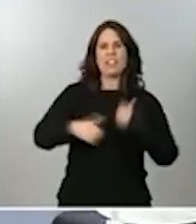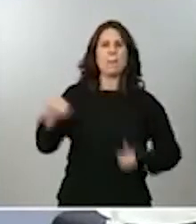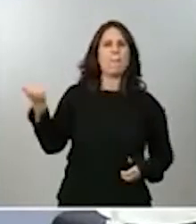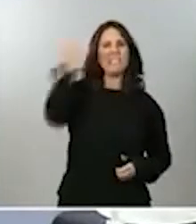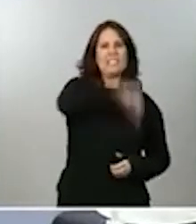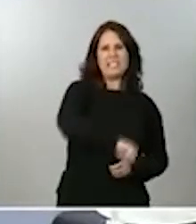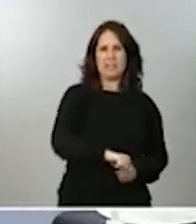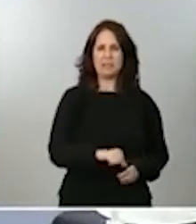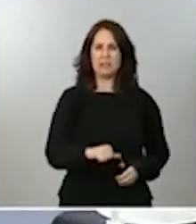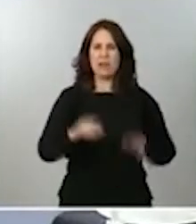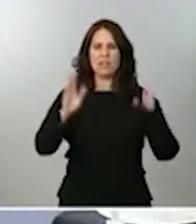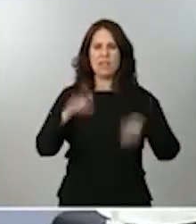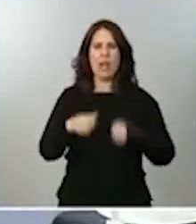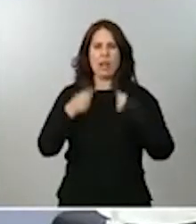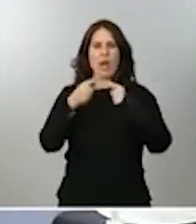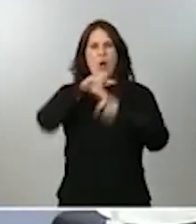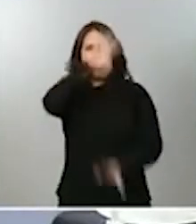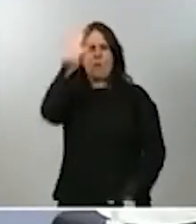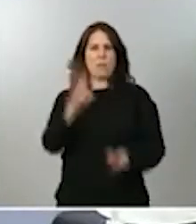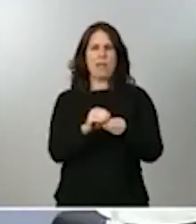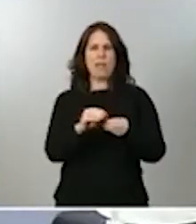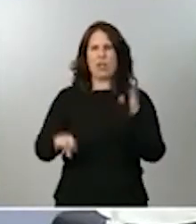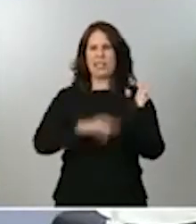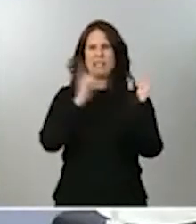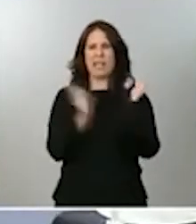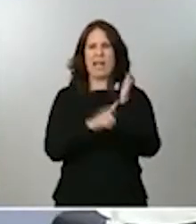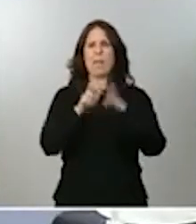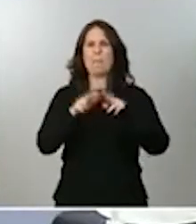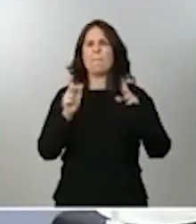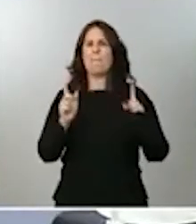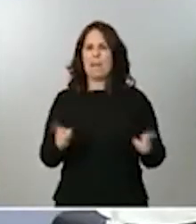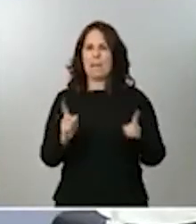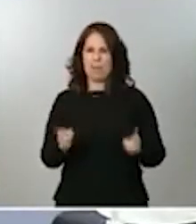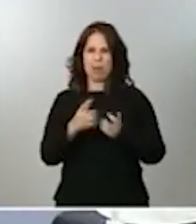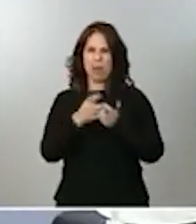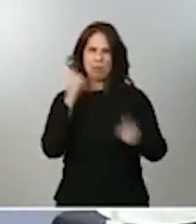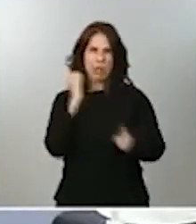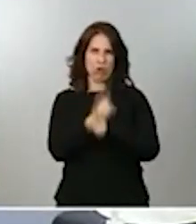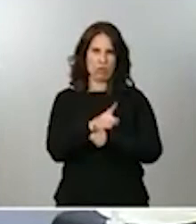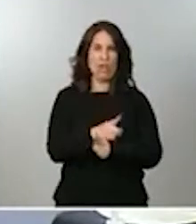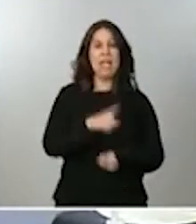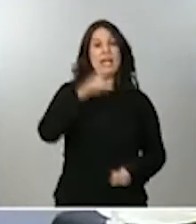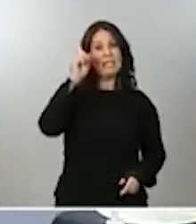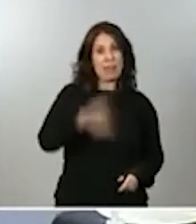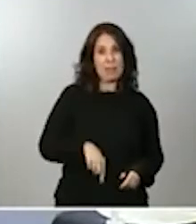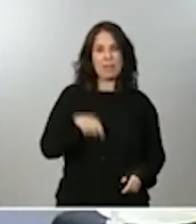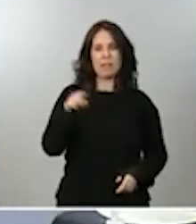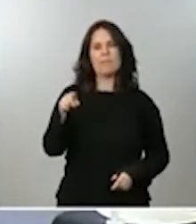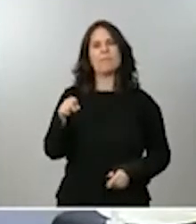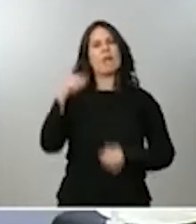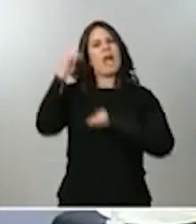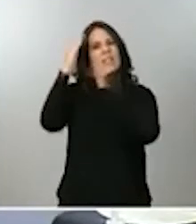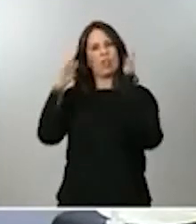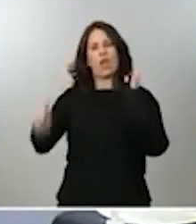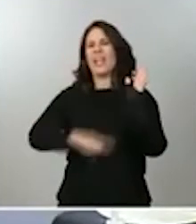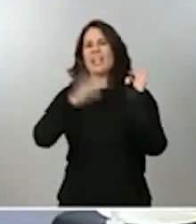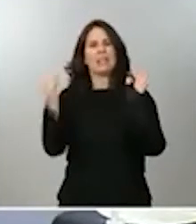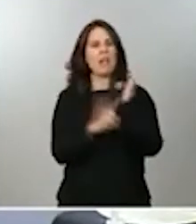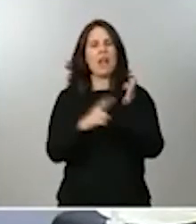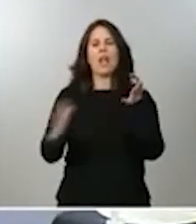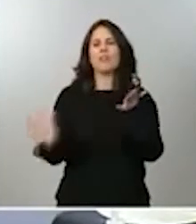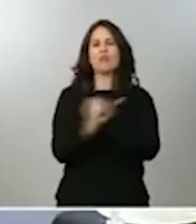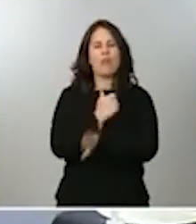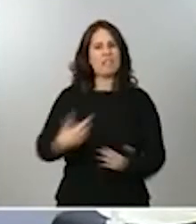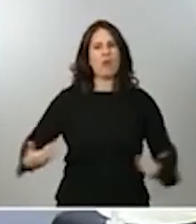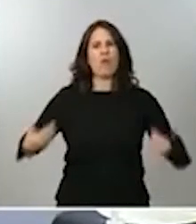integral no solamente a su prevención y a la lucha contra esas violencias sino también a la atención integral a todas las víctimas de todas las